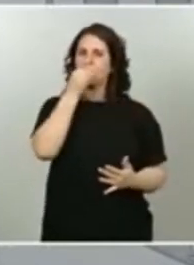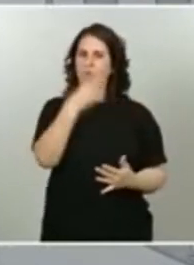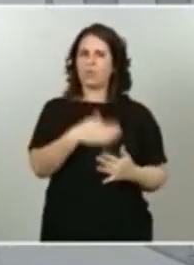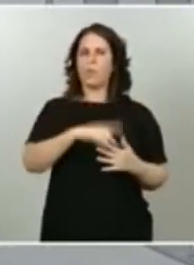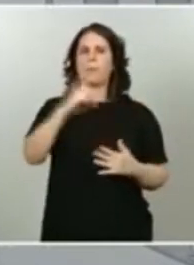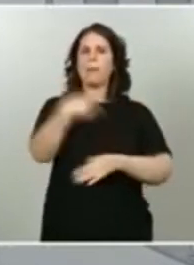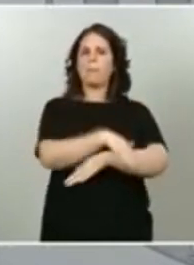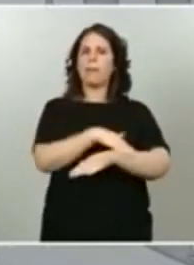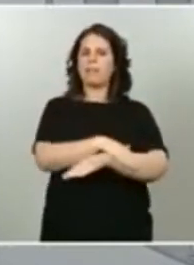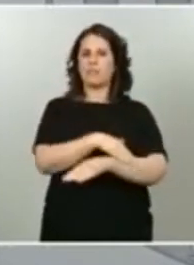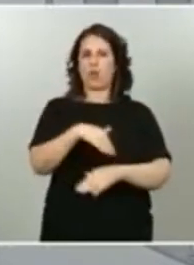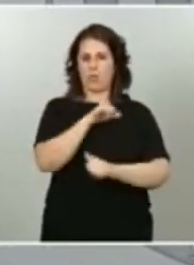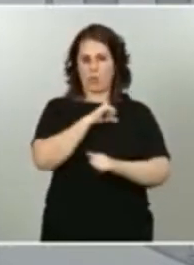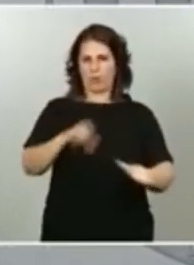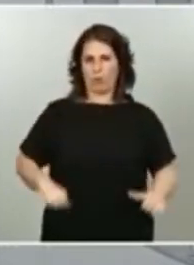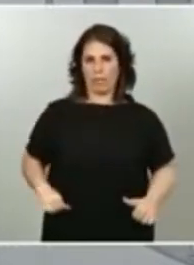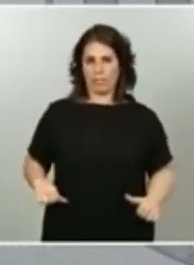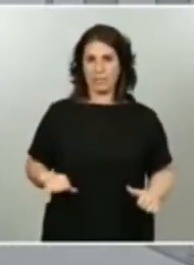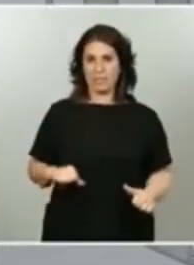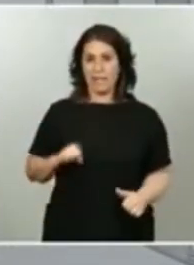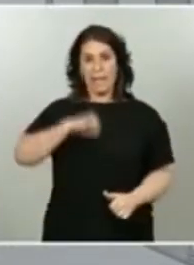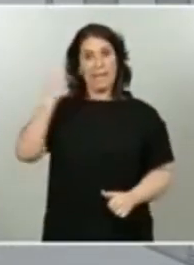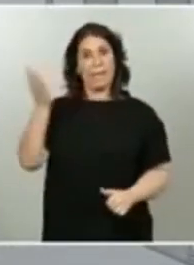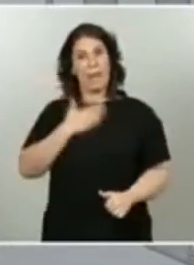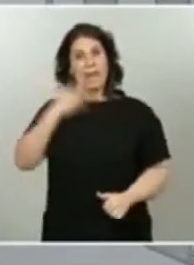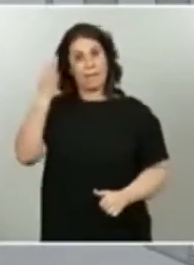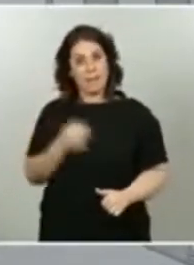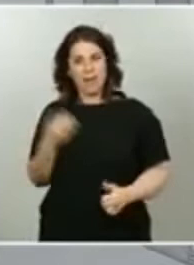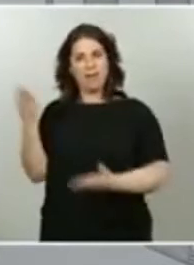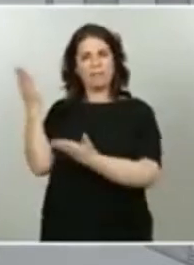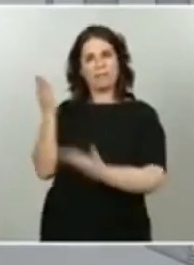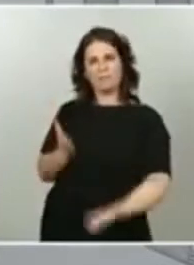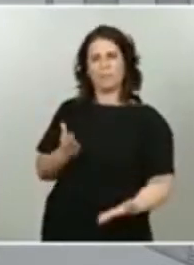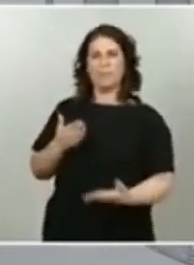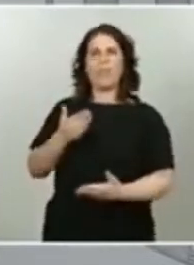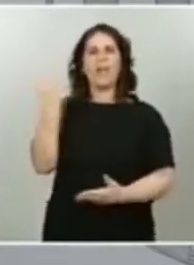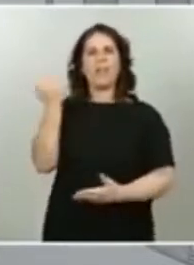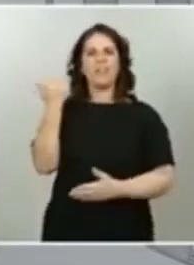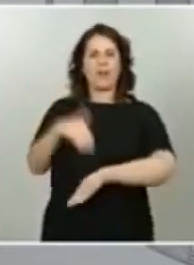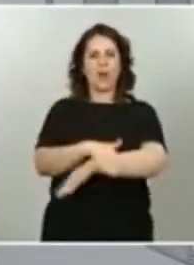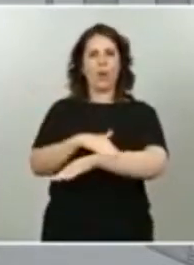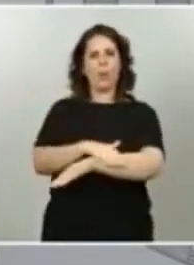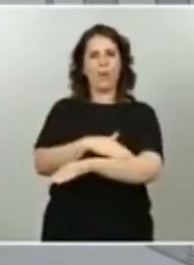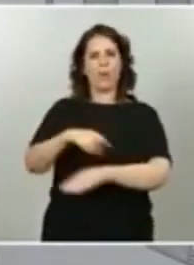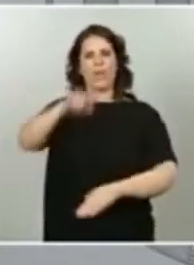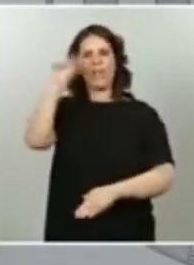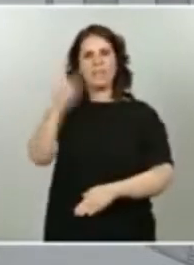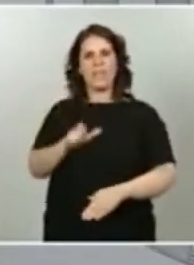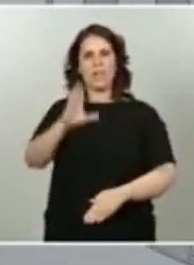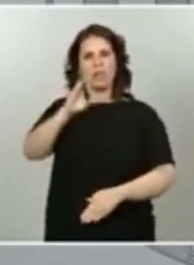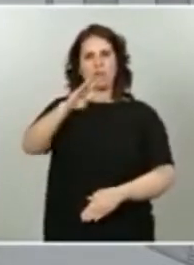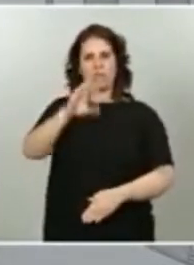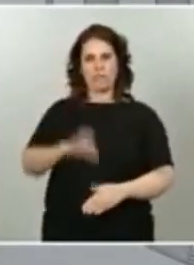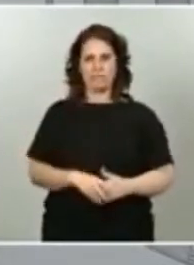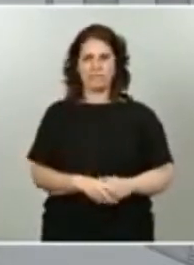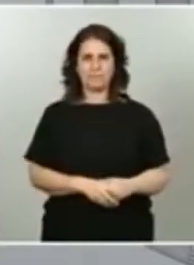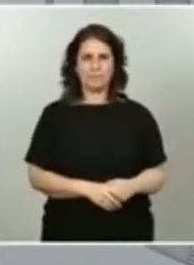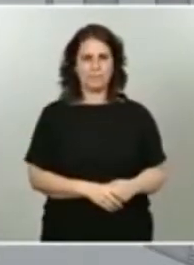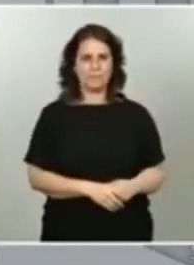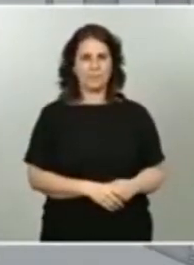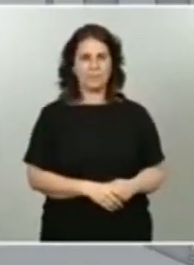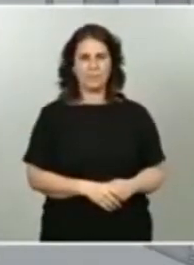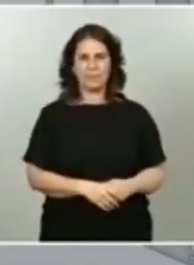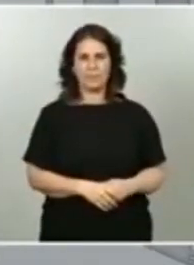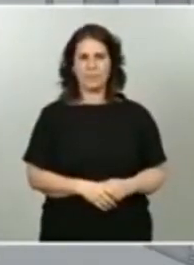y mañana mismo recibirá al jefe del Gobierno italiano, Giuseppe Conte. También les puedo informar